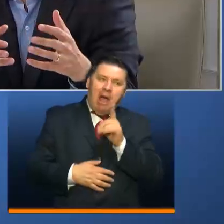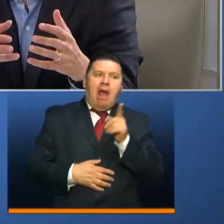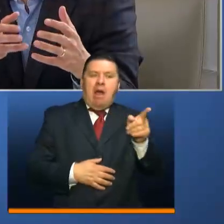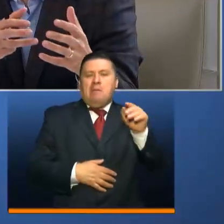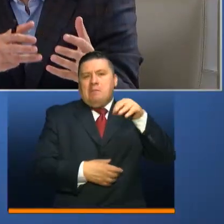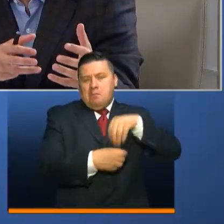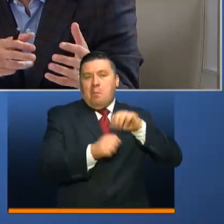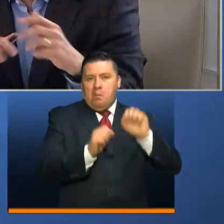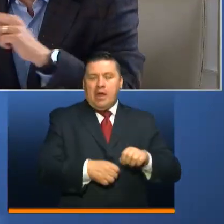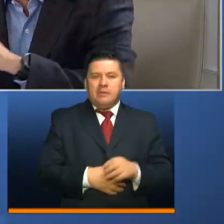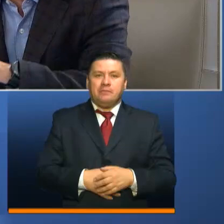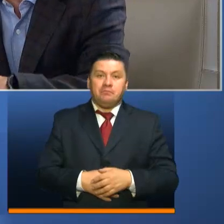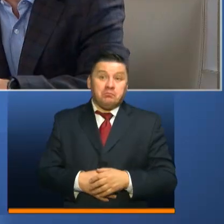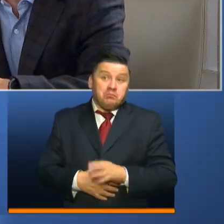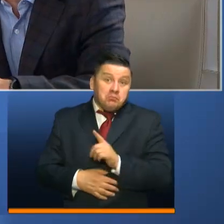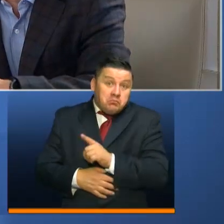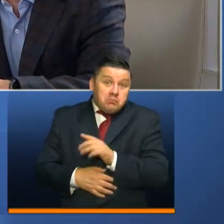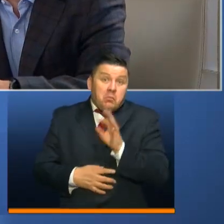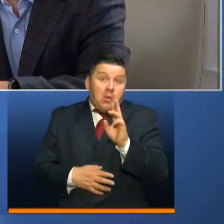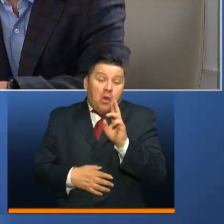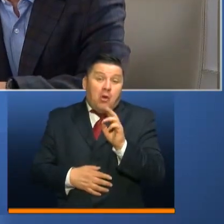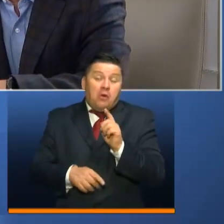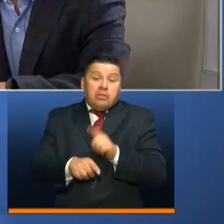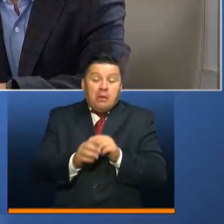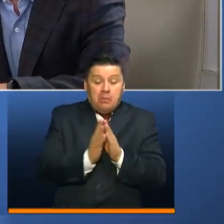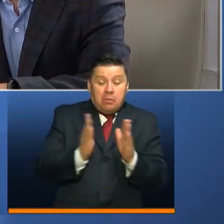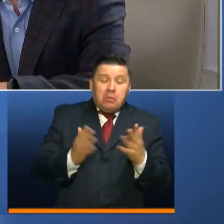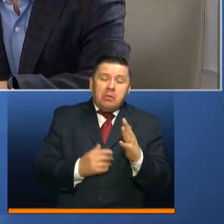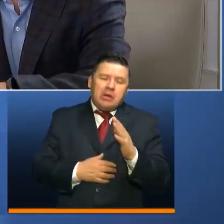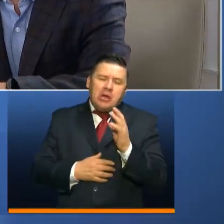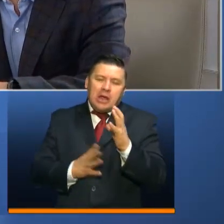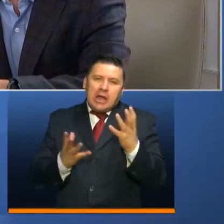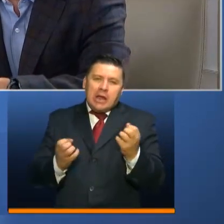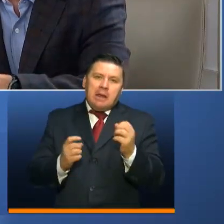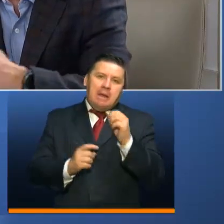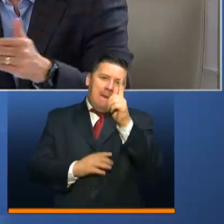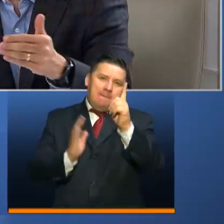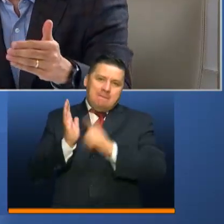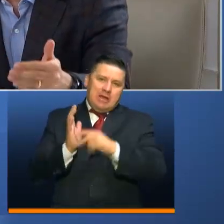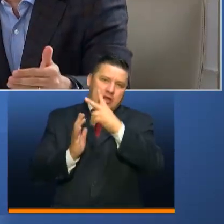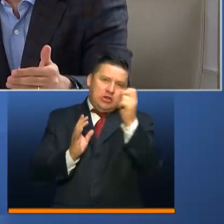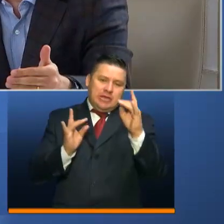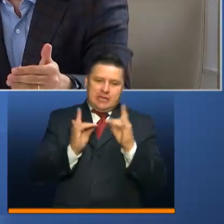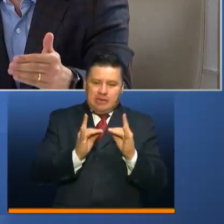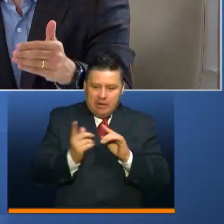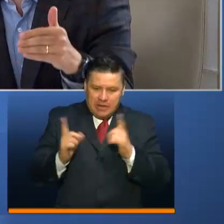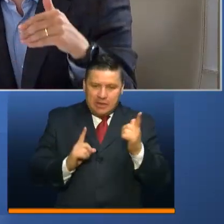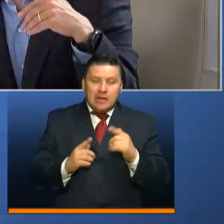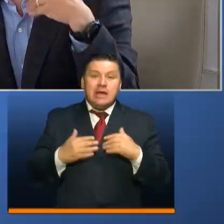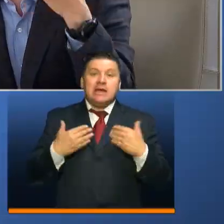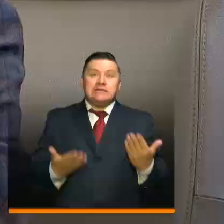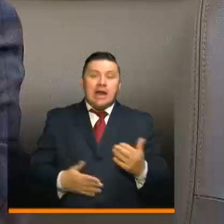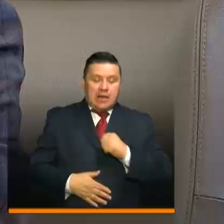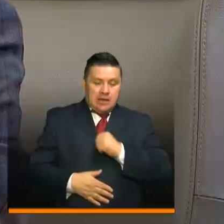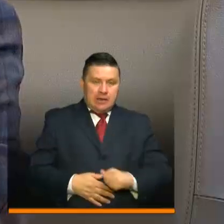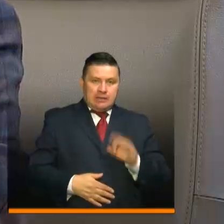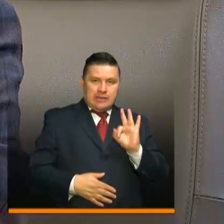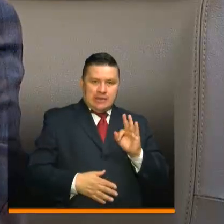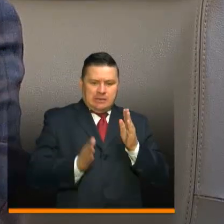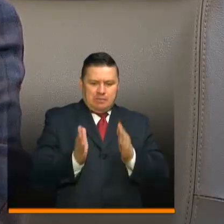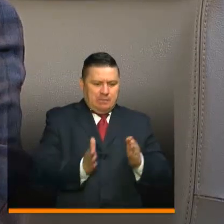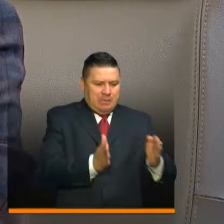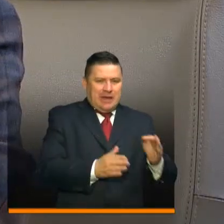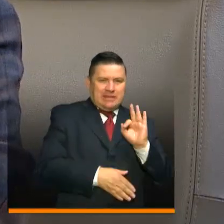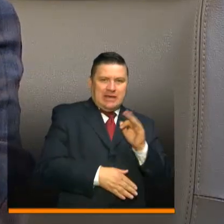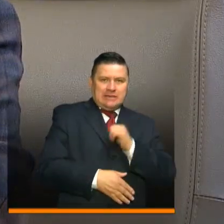Uribe Rueda precisó que se espera tener para el corto plazo cerca de 1.200 camas listas y tres salas de cirugía. Ahí se van a